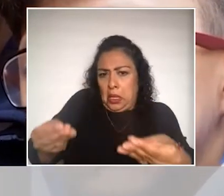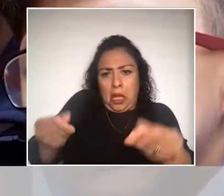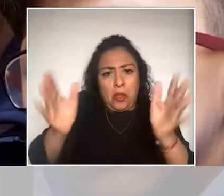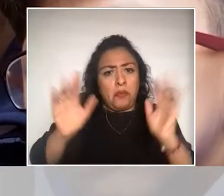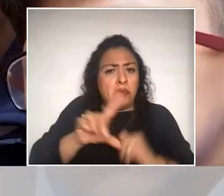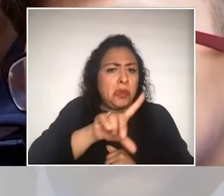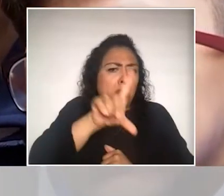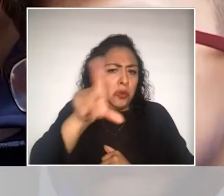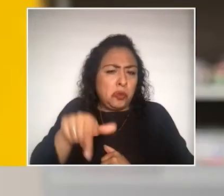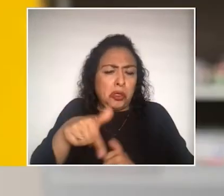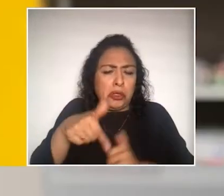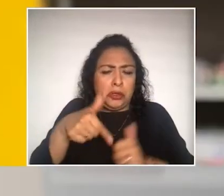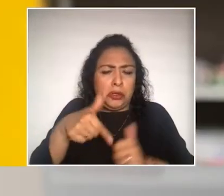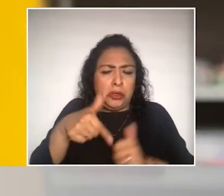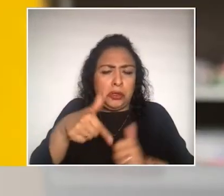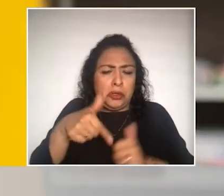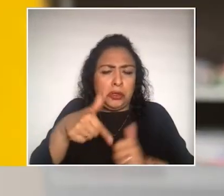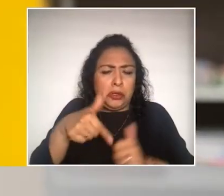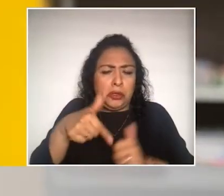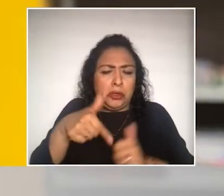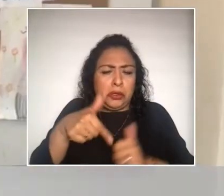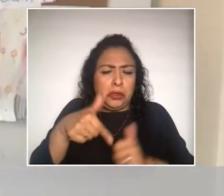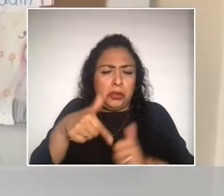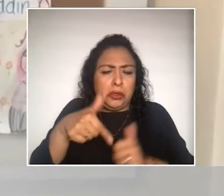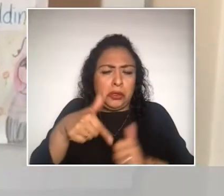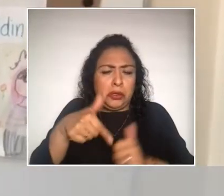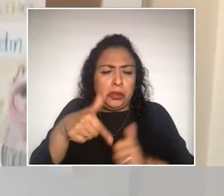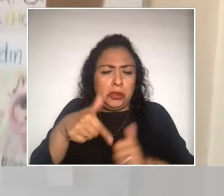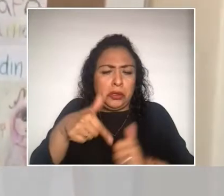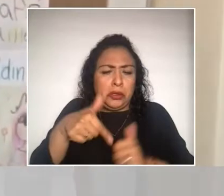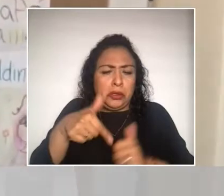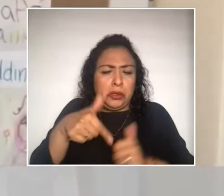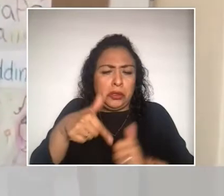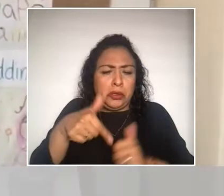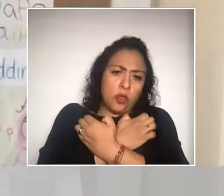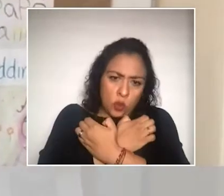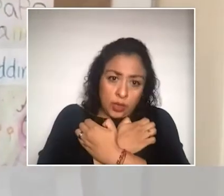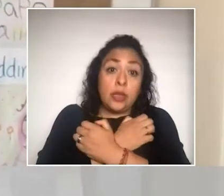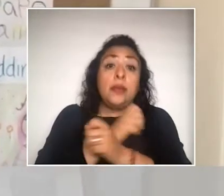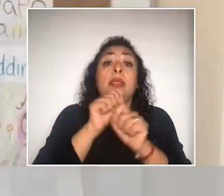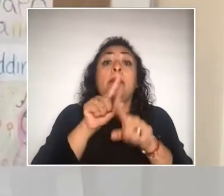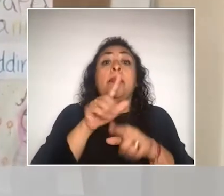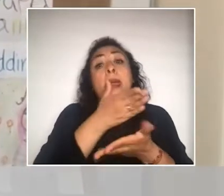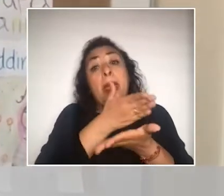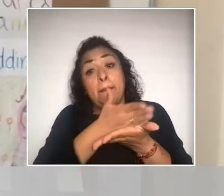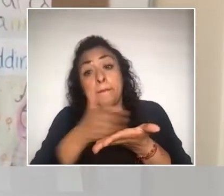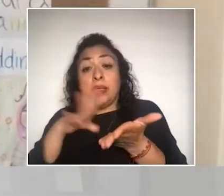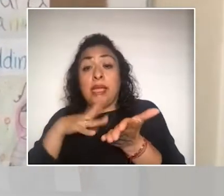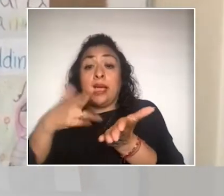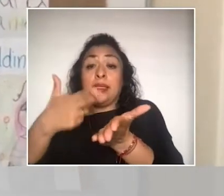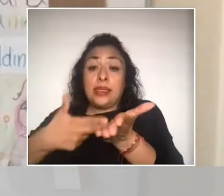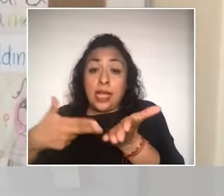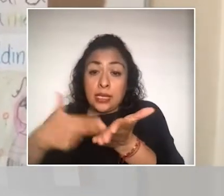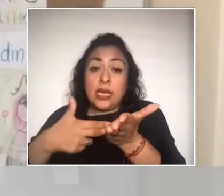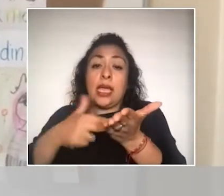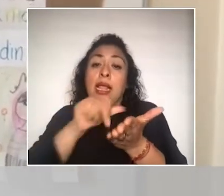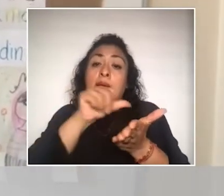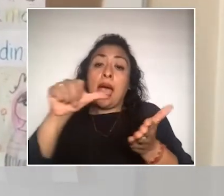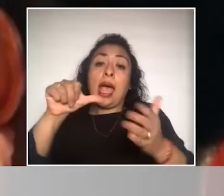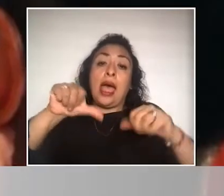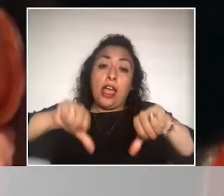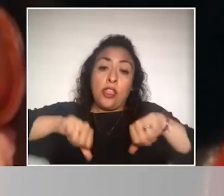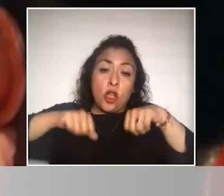su trayecto educativo. Y tenemos unos talleres de apoyo para adolescentes y jóvenes sordos que son a distancia,